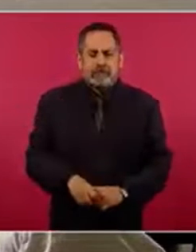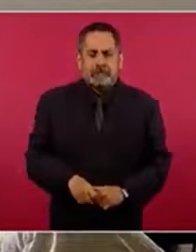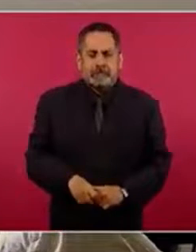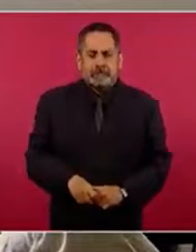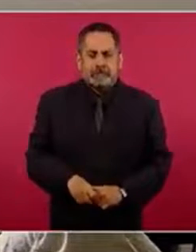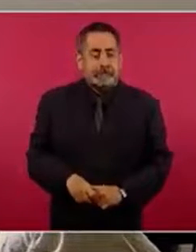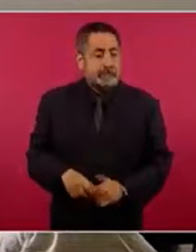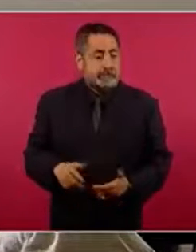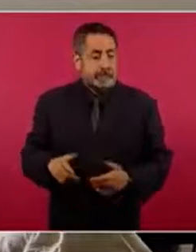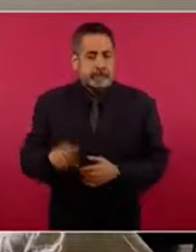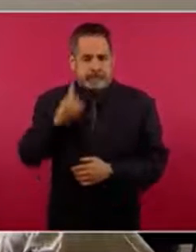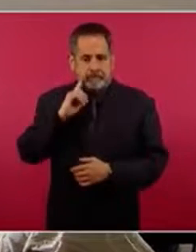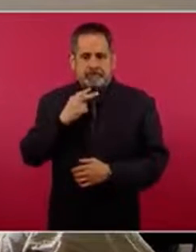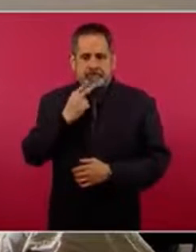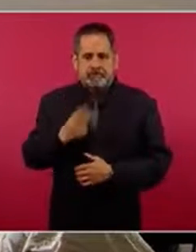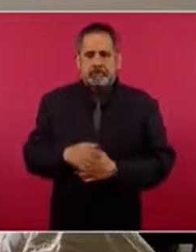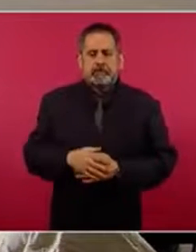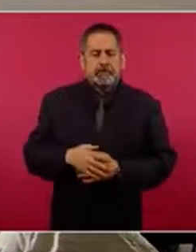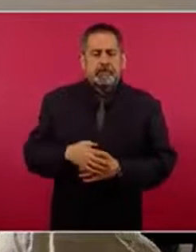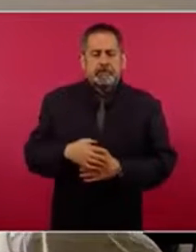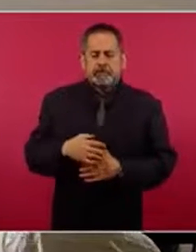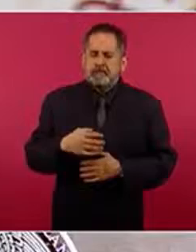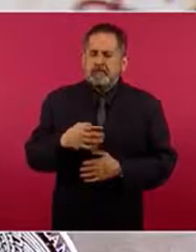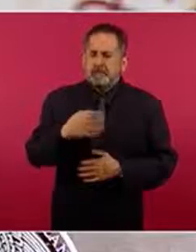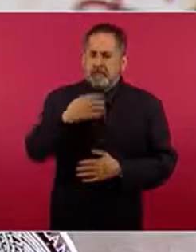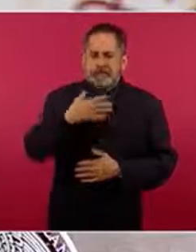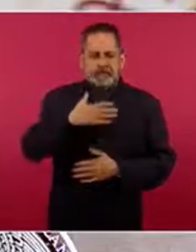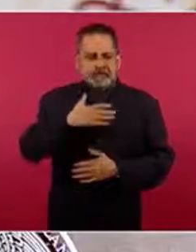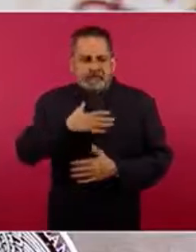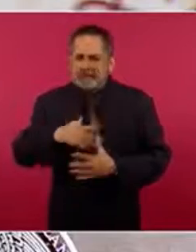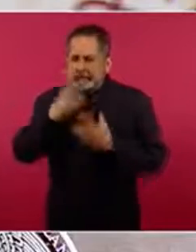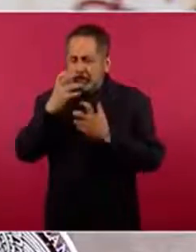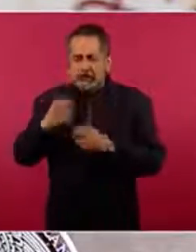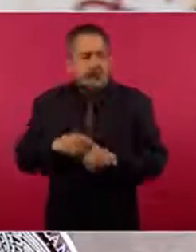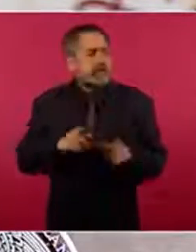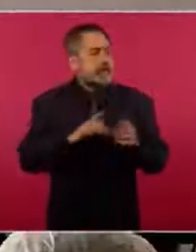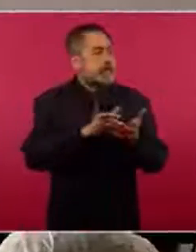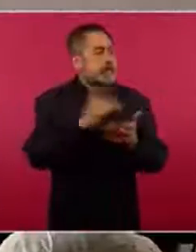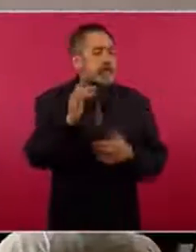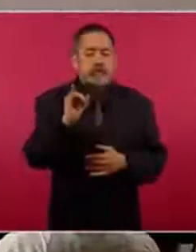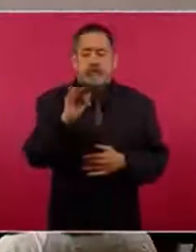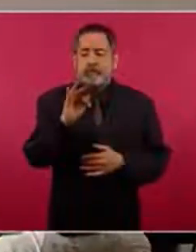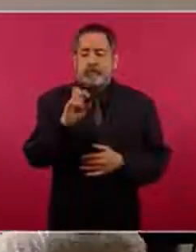Justicia. Agradecemos a Infodemia por la información. ¿Es cuánto, señor presidente?